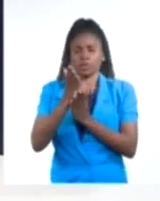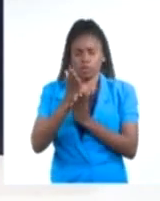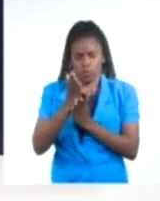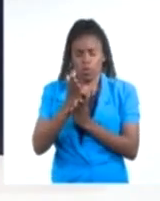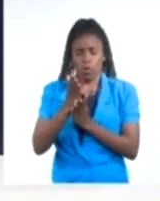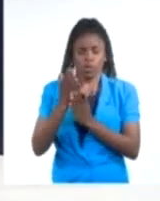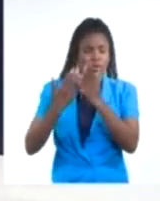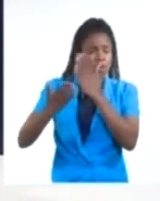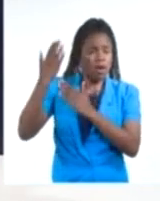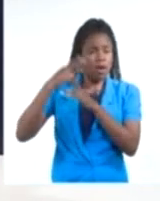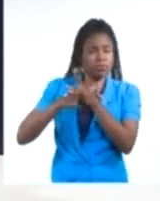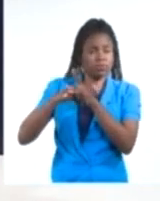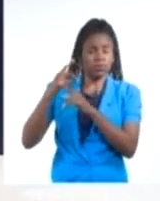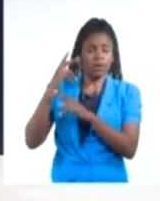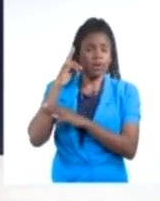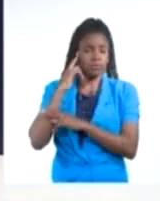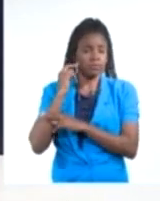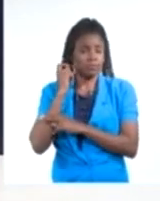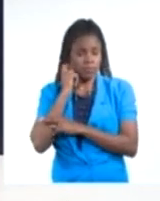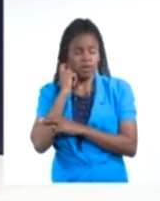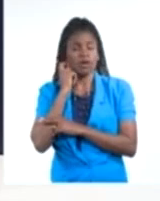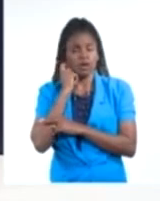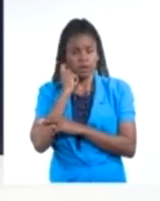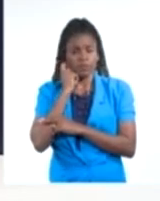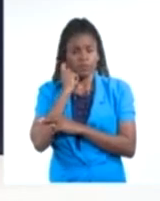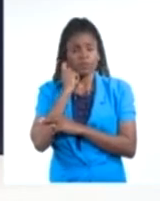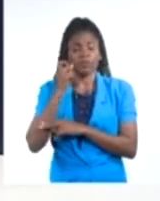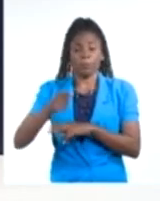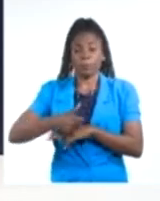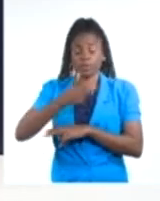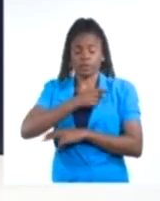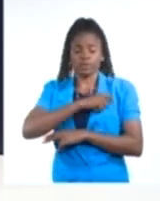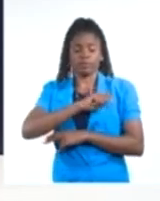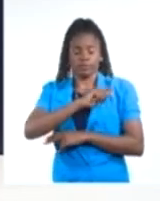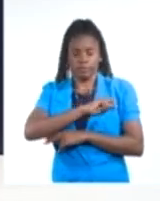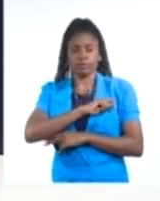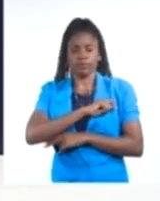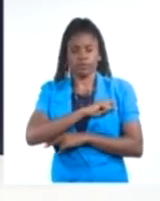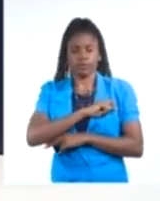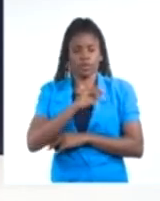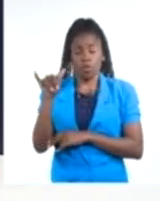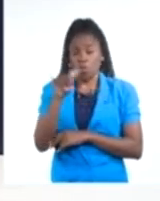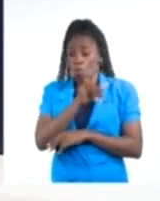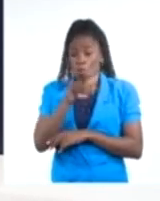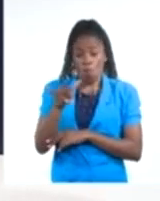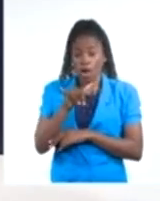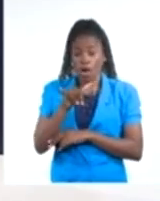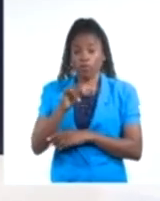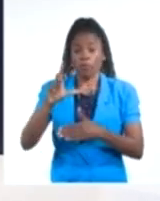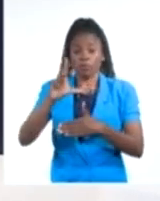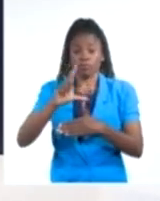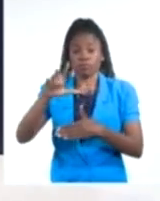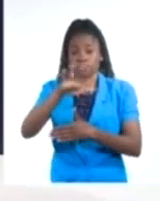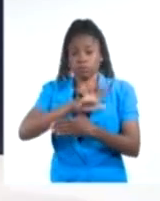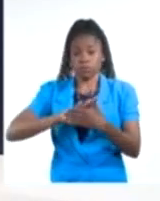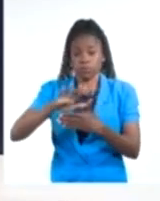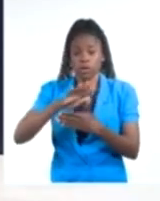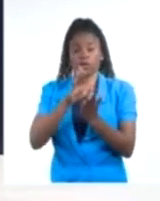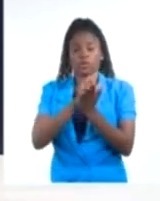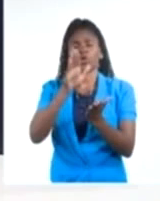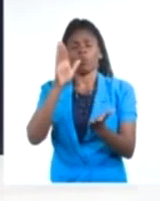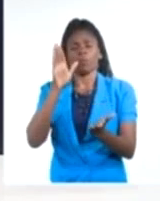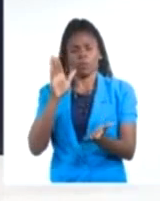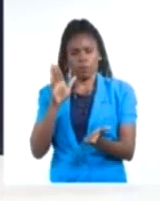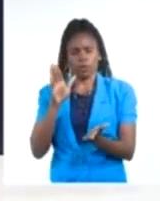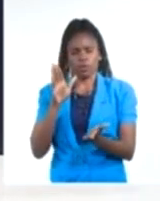tradición de los presidentes brasileños, pero afianzando también su vocación latinoamericanista, su compromiso con la integración